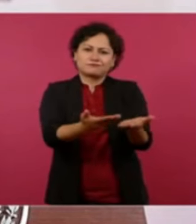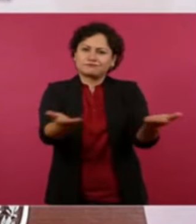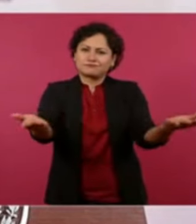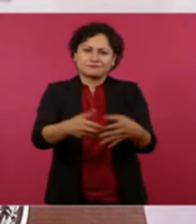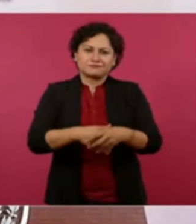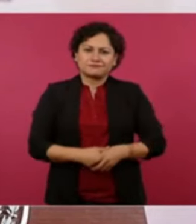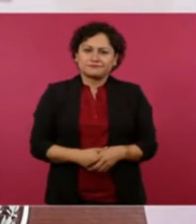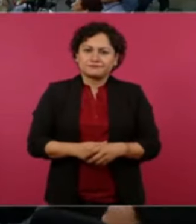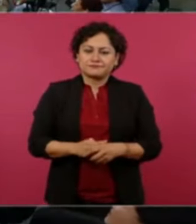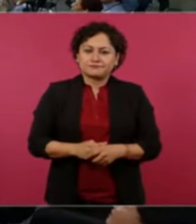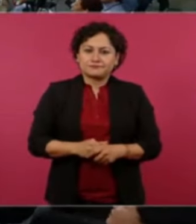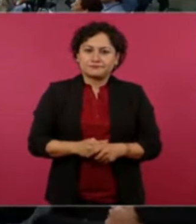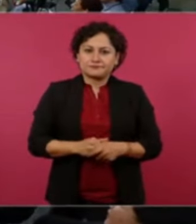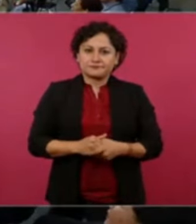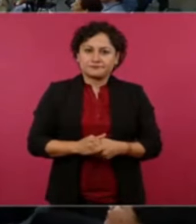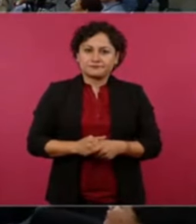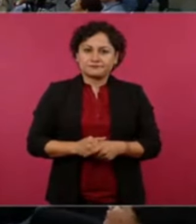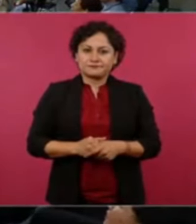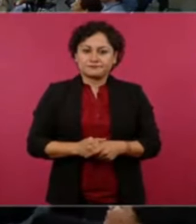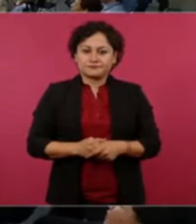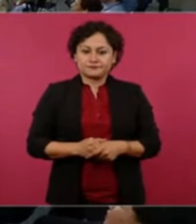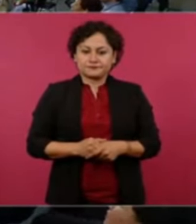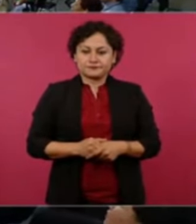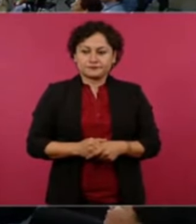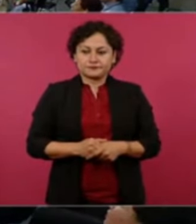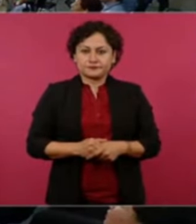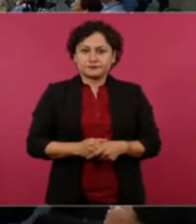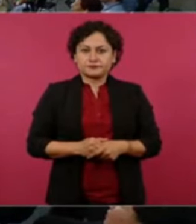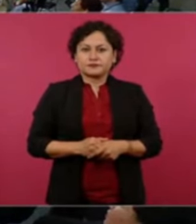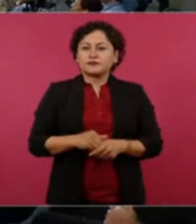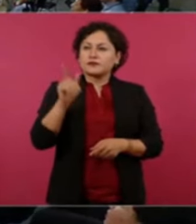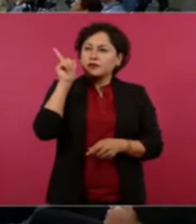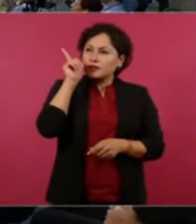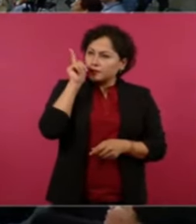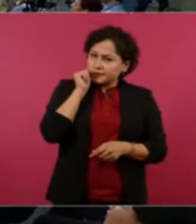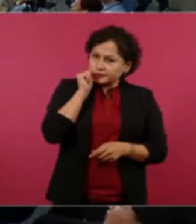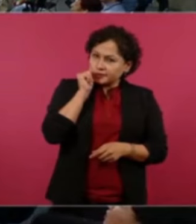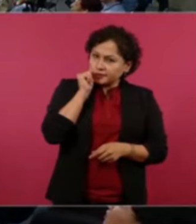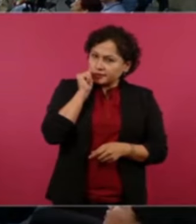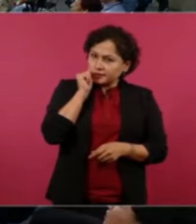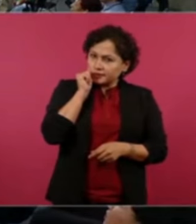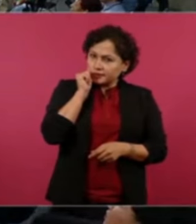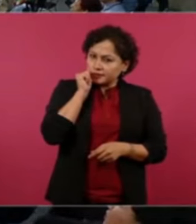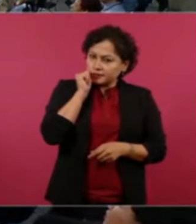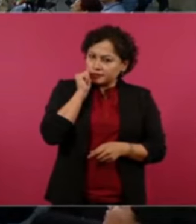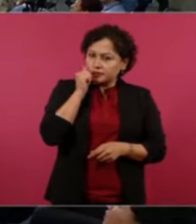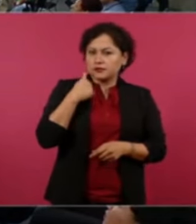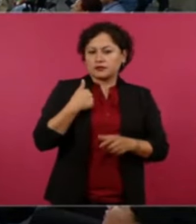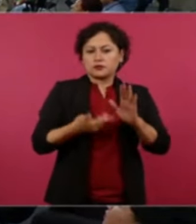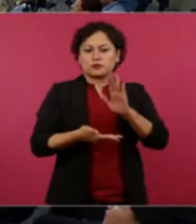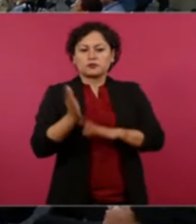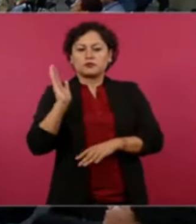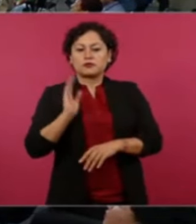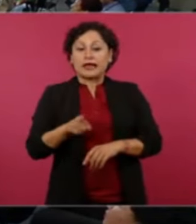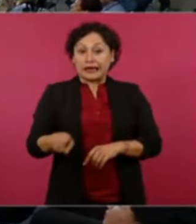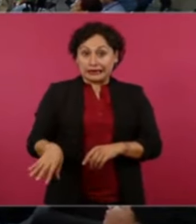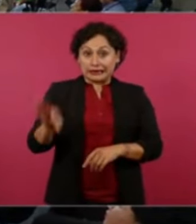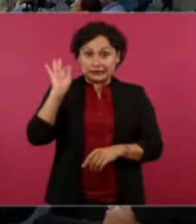mañana estará aquí en Palacio de Todos el Día o...? mañana voy a salir aquí está